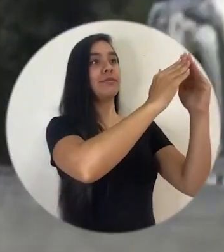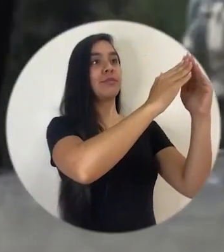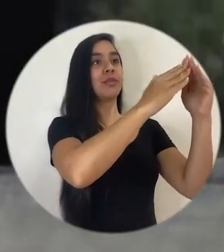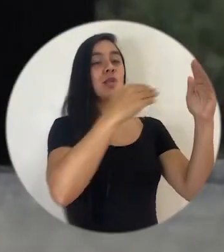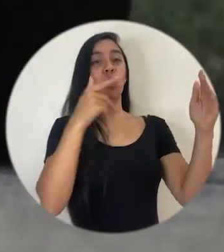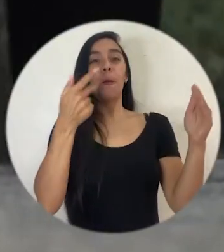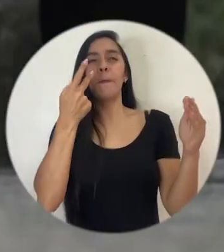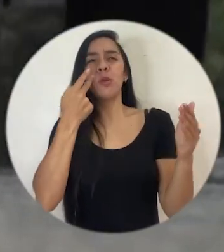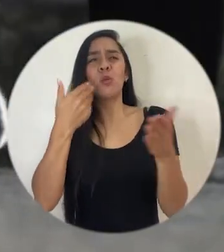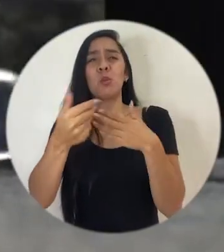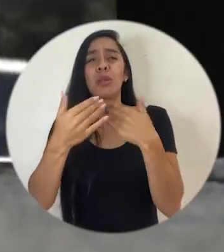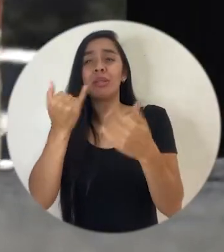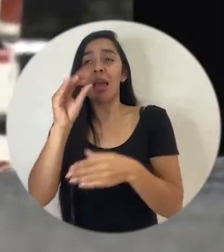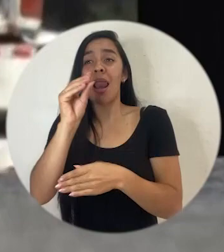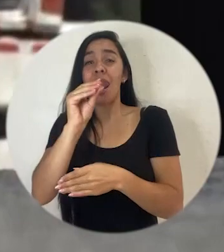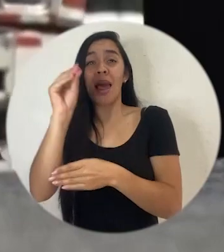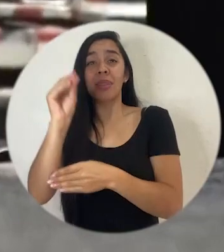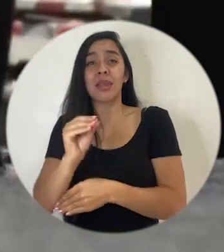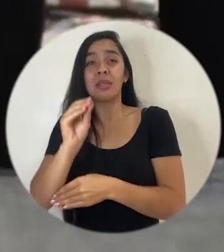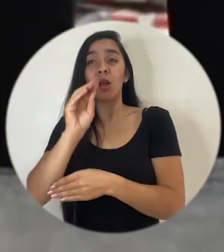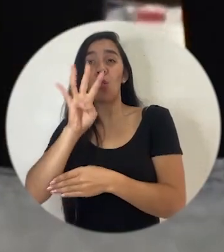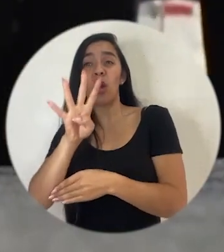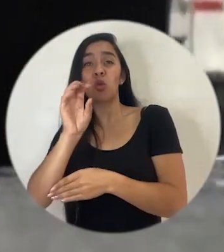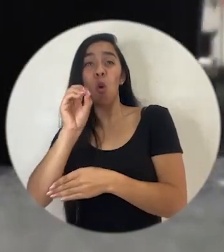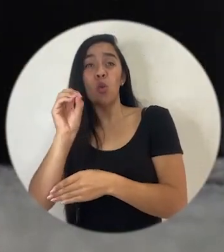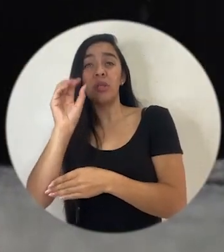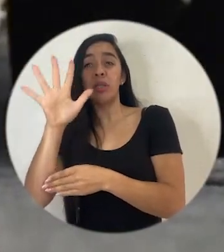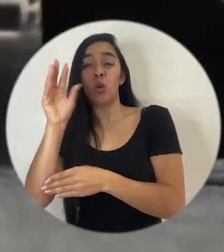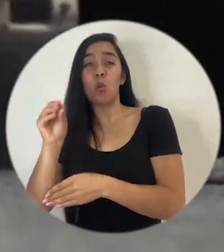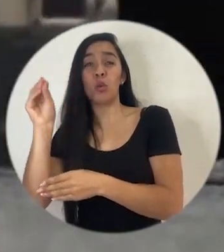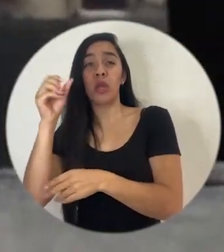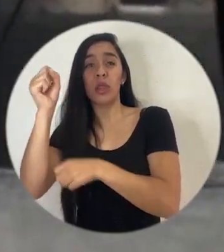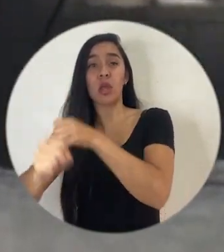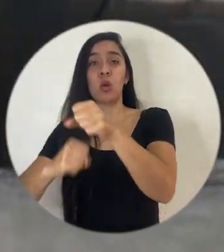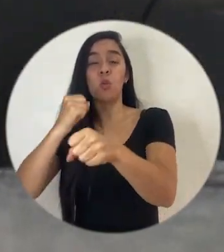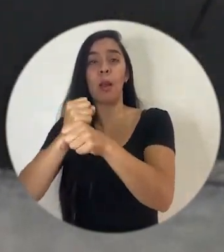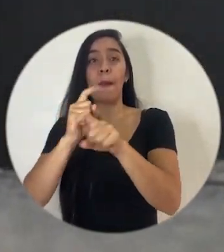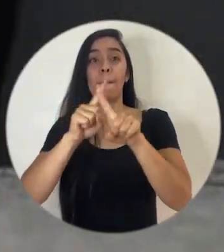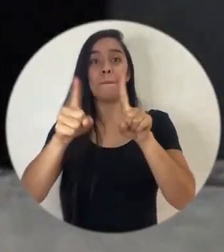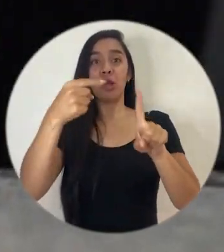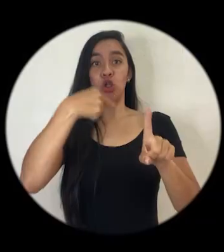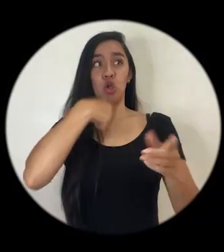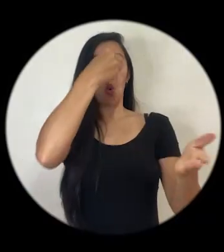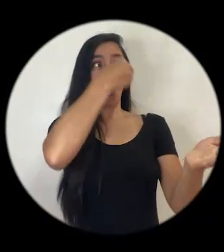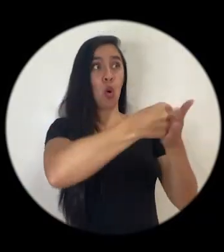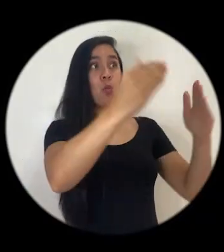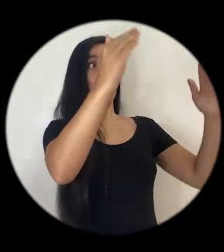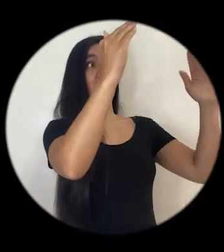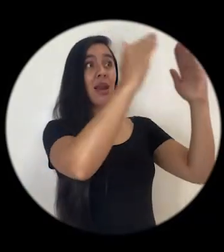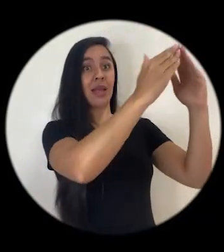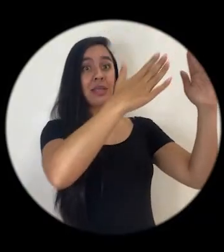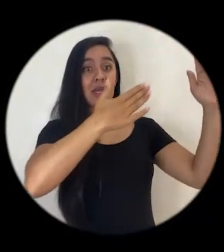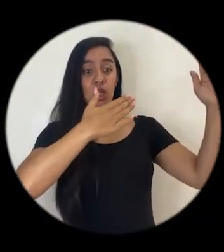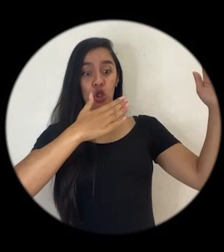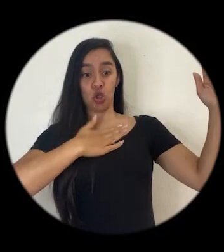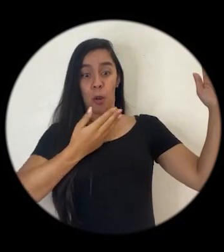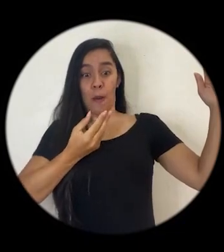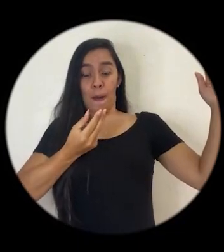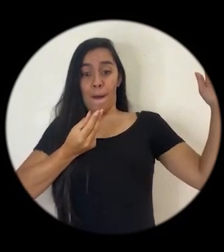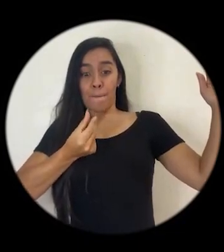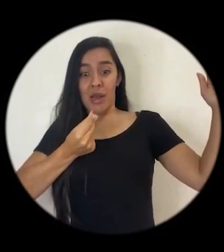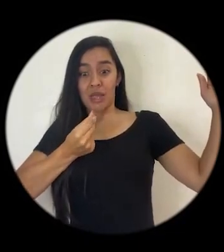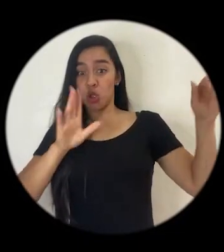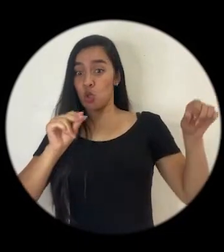no importa la tasa, no importa si la tasa es del 4 o 5% anual, si compra una casa que excede su capacidad financiera,